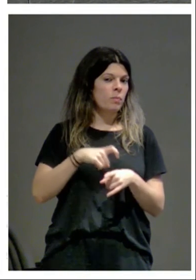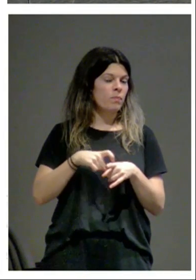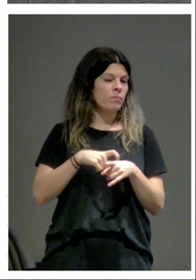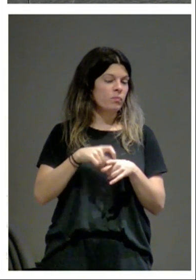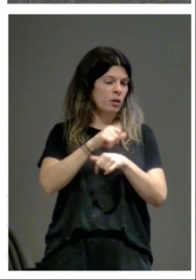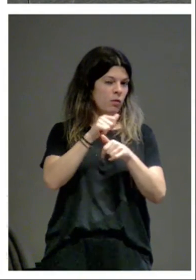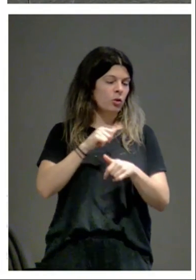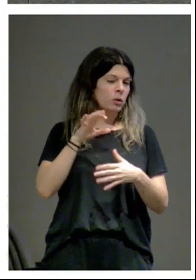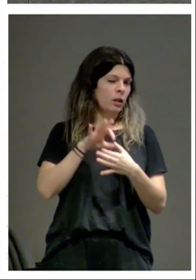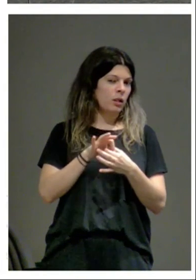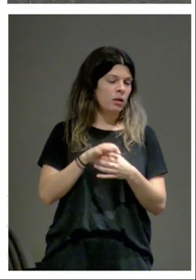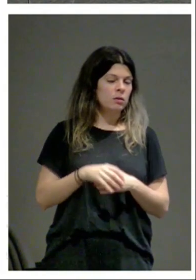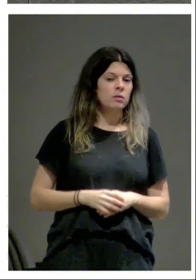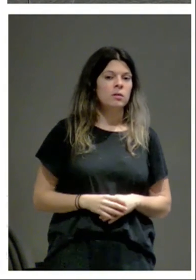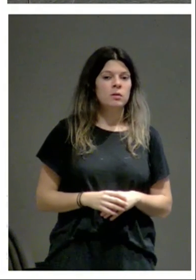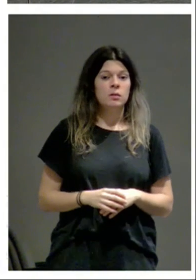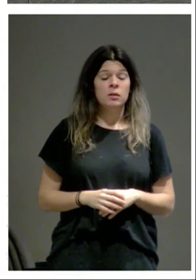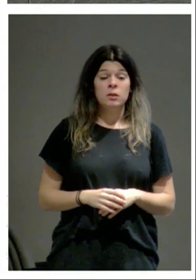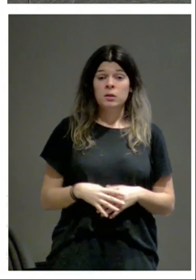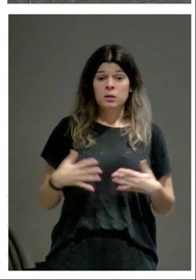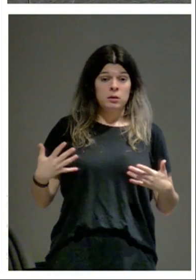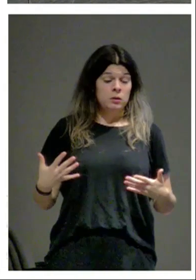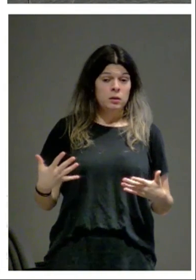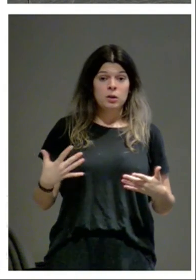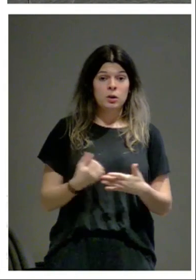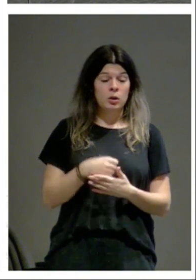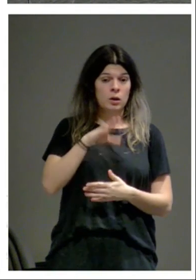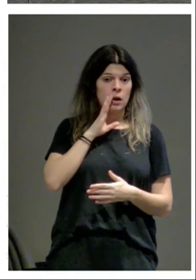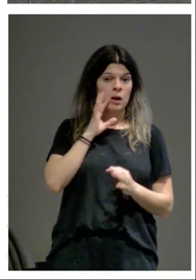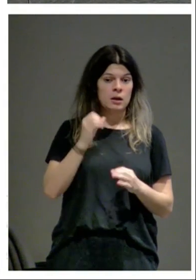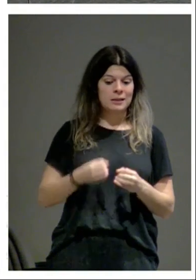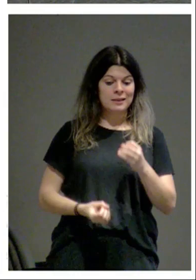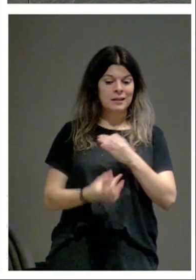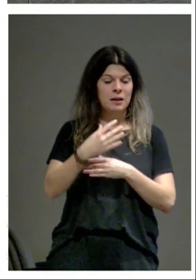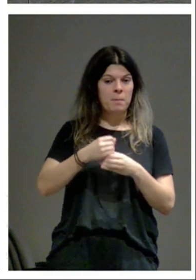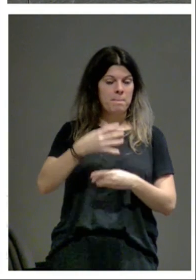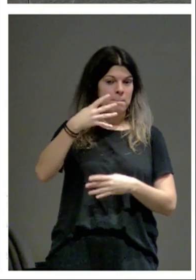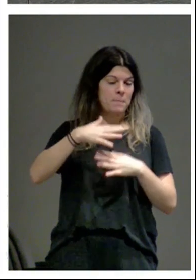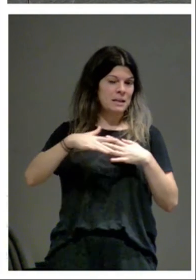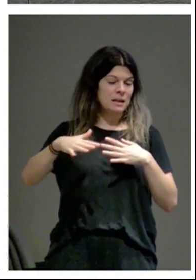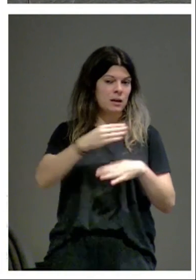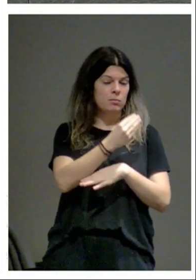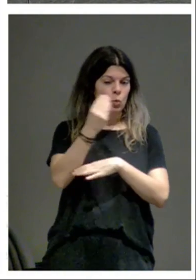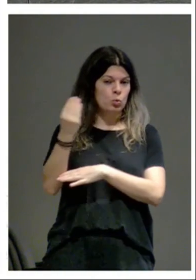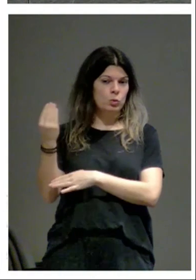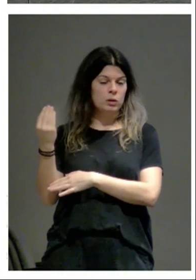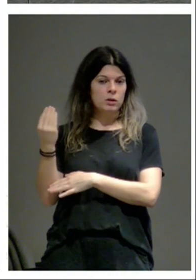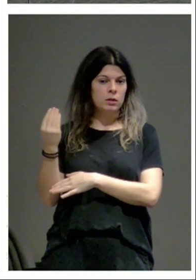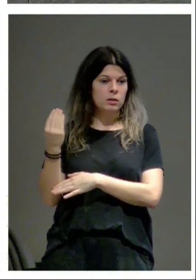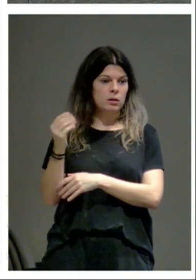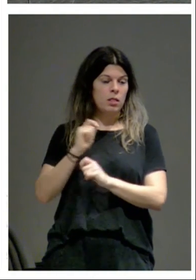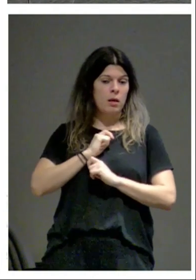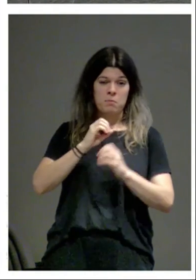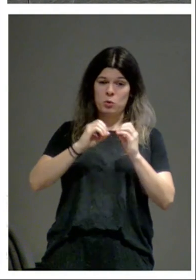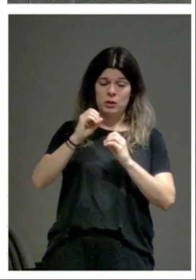forma y con todo eso se constituye un paisaje monumental del que nos ha llegado un porcentaje